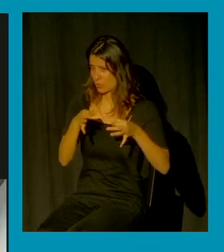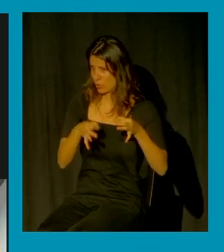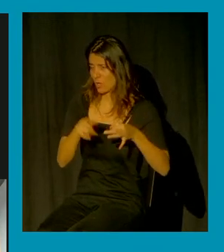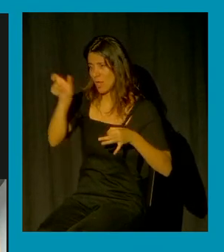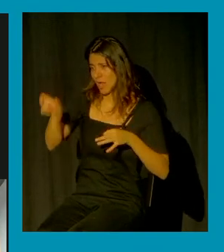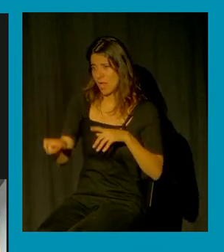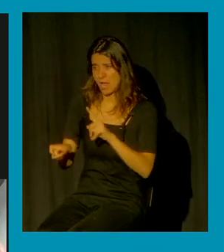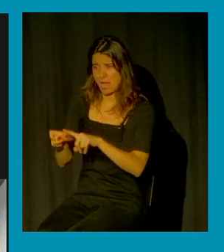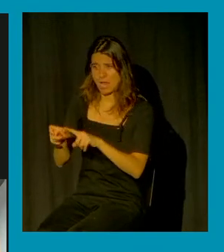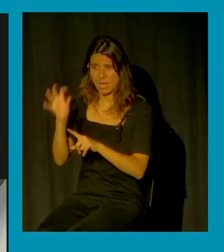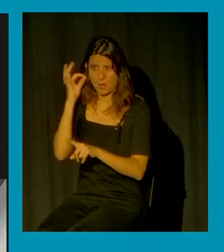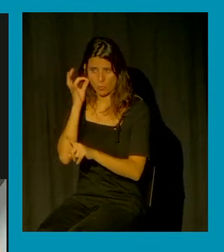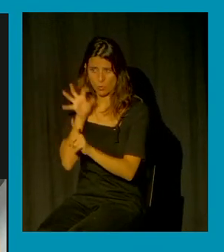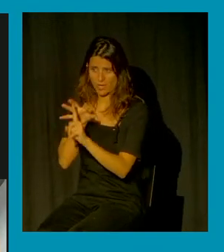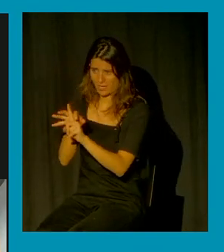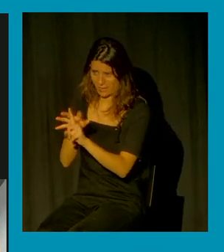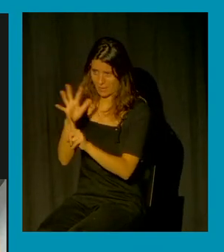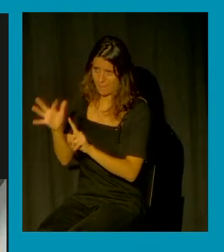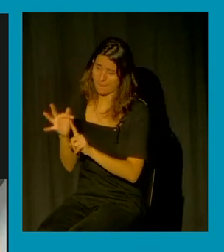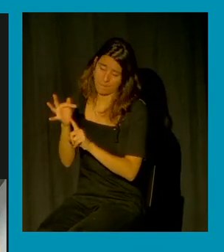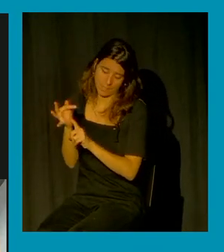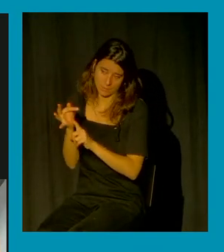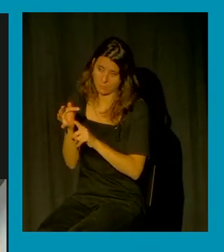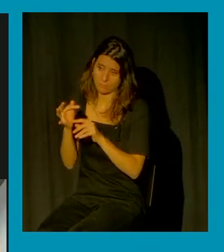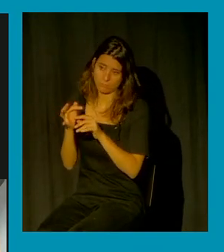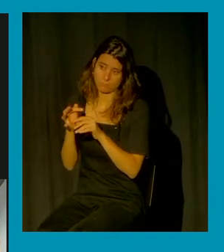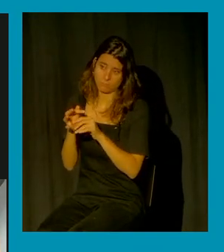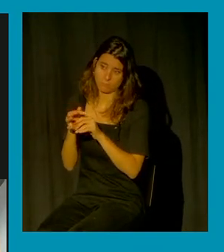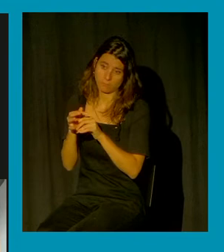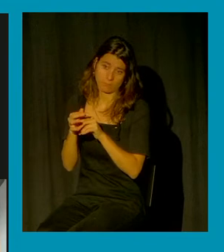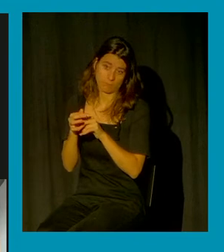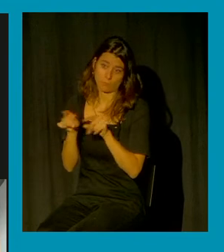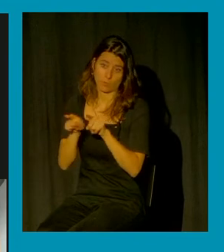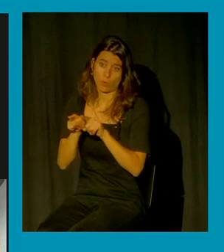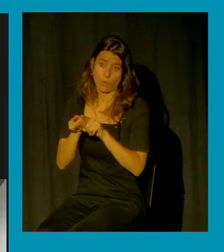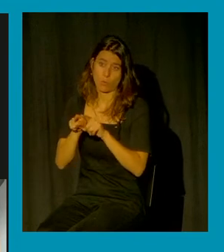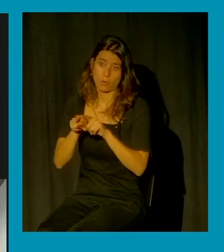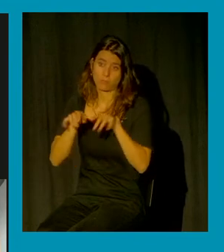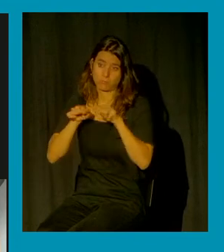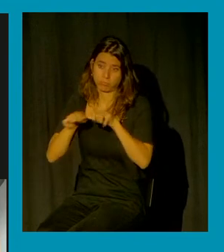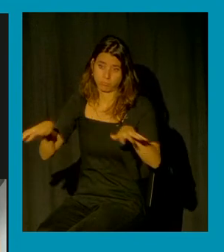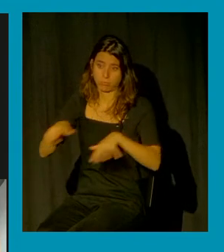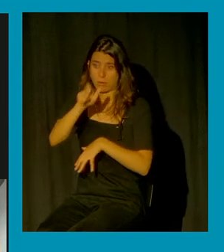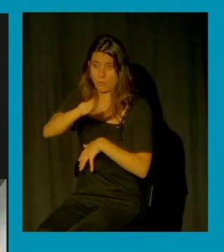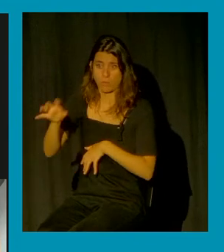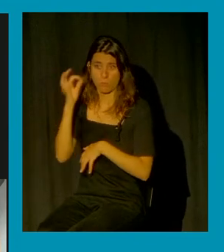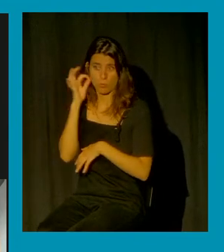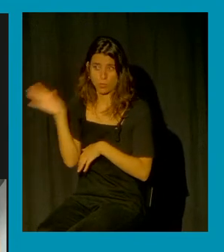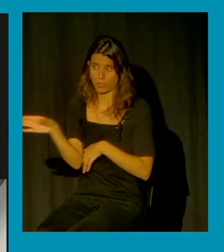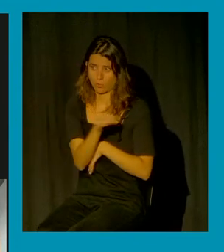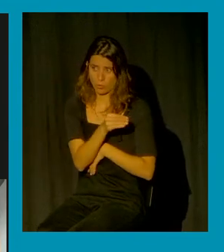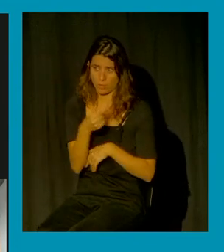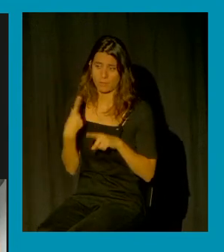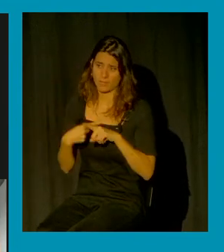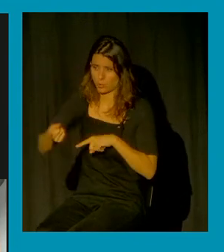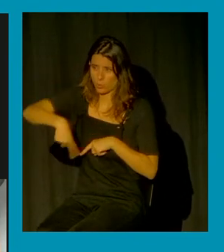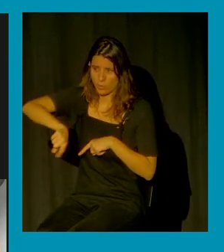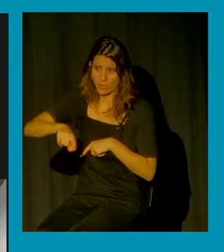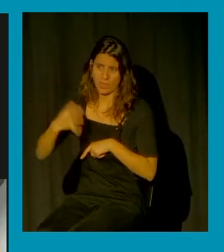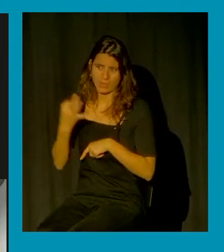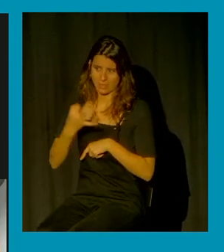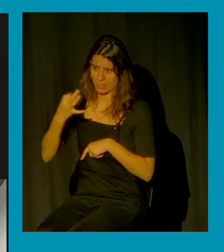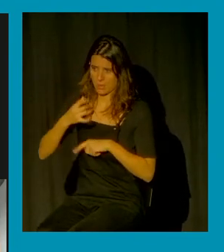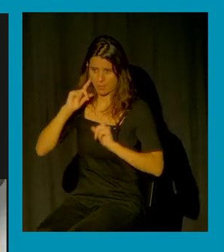porque somos nosotras las que tenemos que controlar lo que hacemos las que tenemos que pasar por este autocontrol y autodominio ¿qué pasa cuando